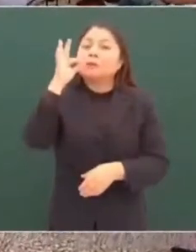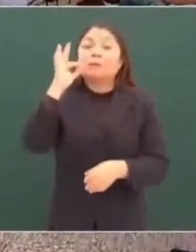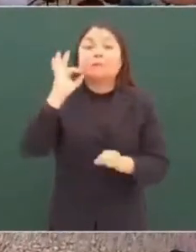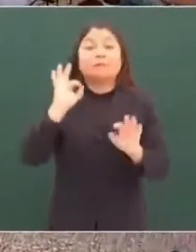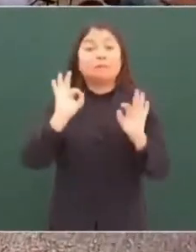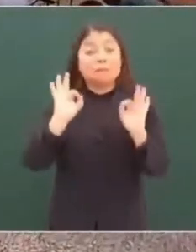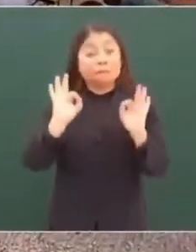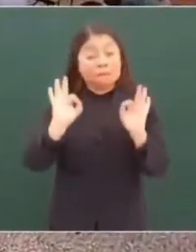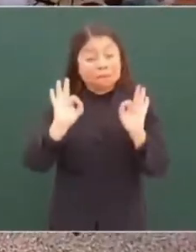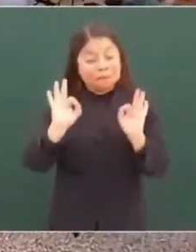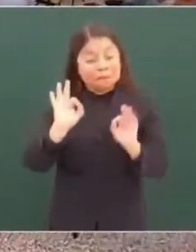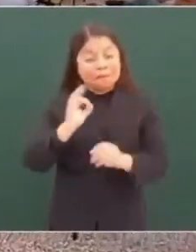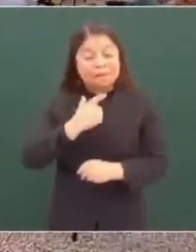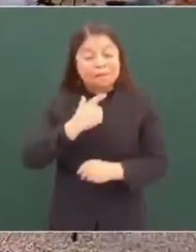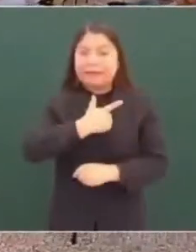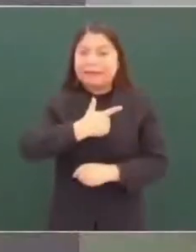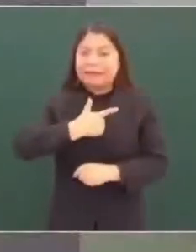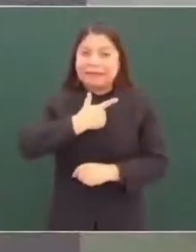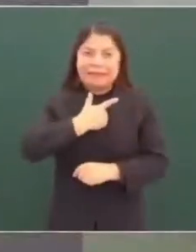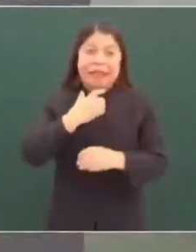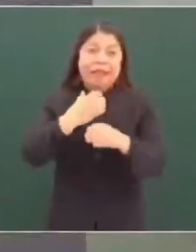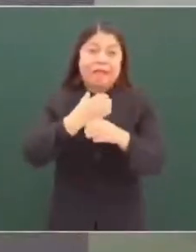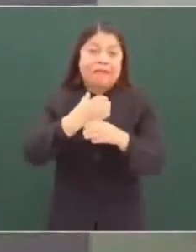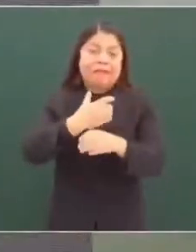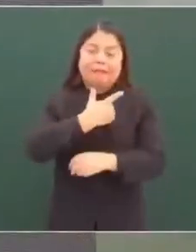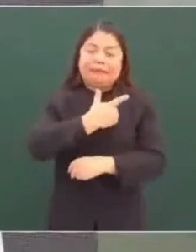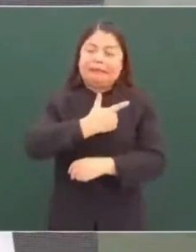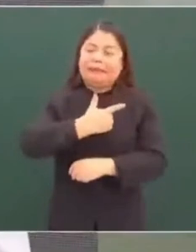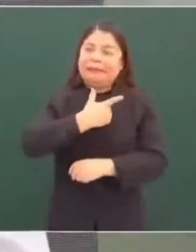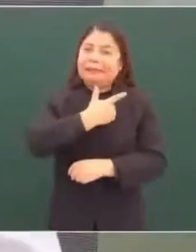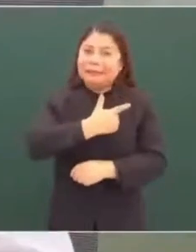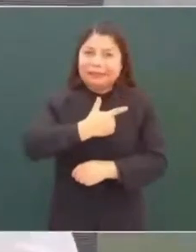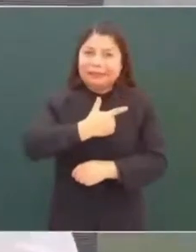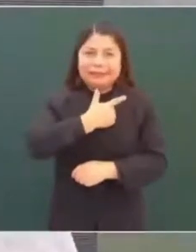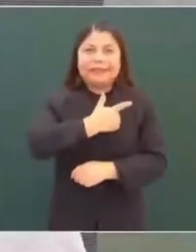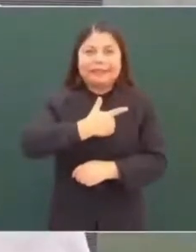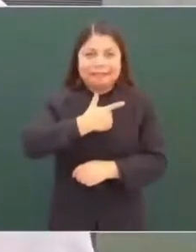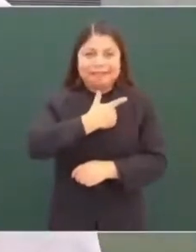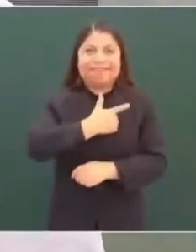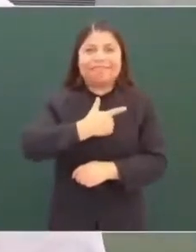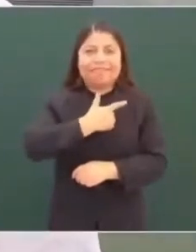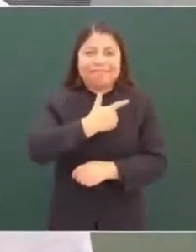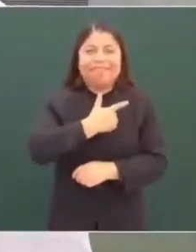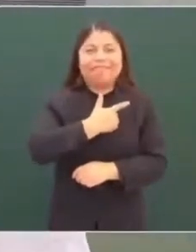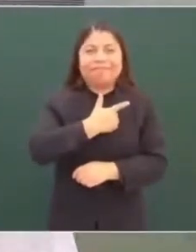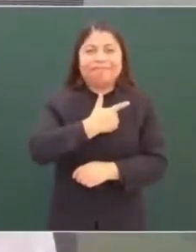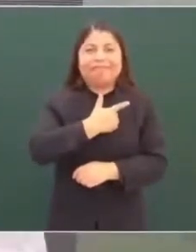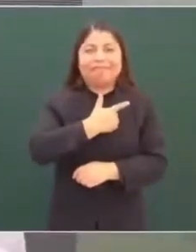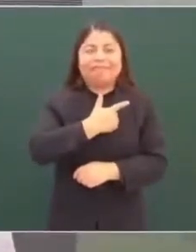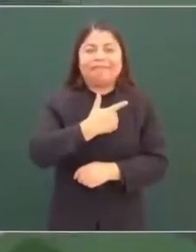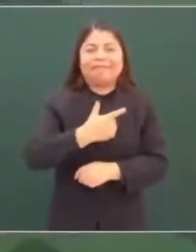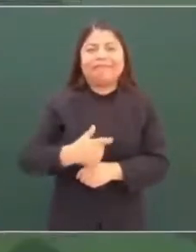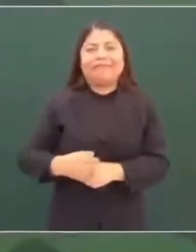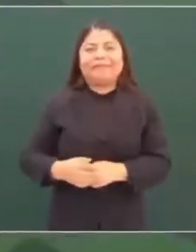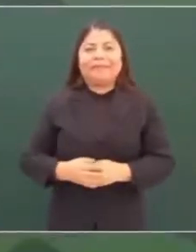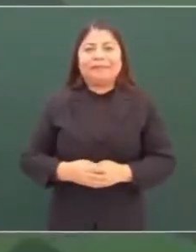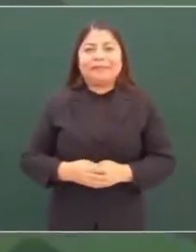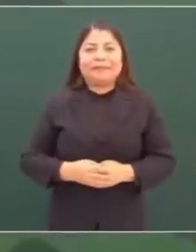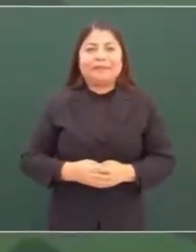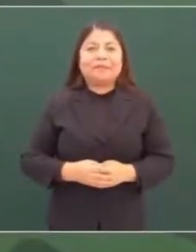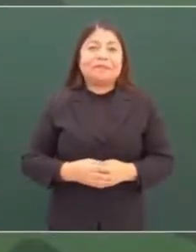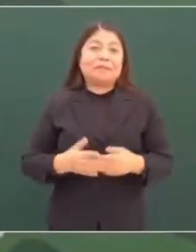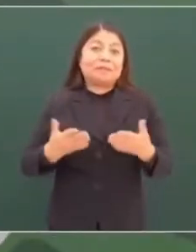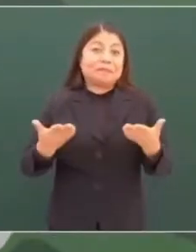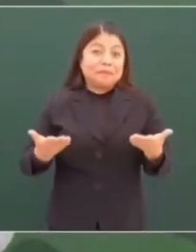Pues a mí me gusta mucho el café. Y pienso que